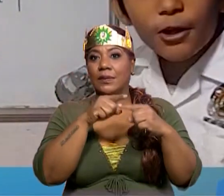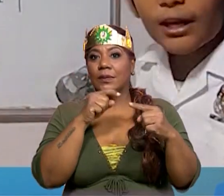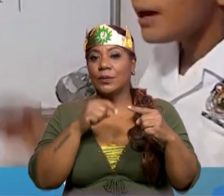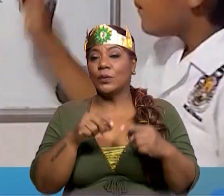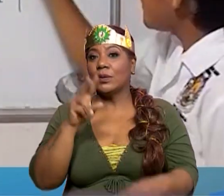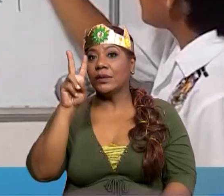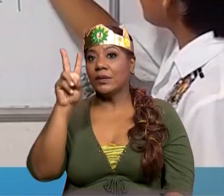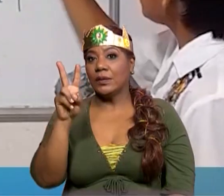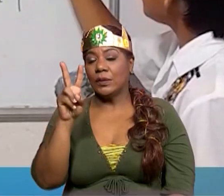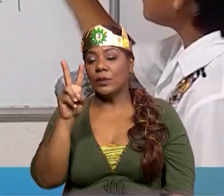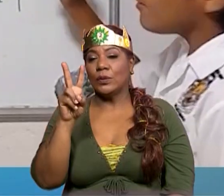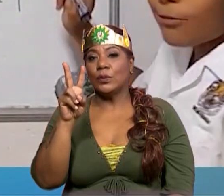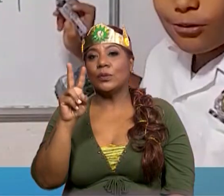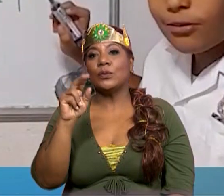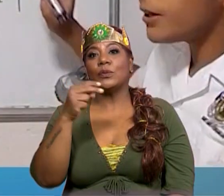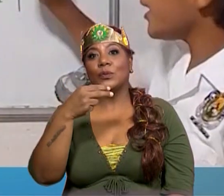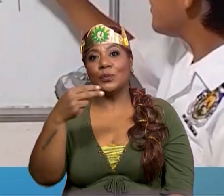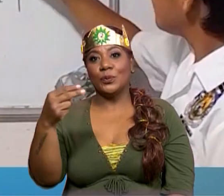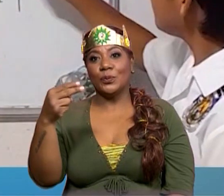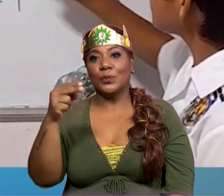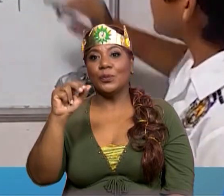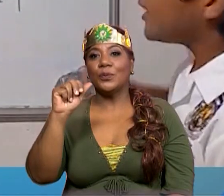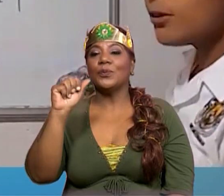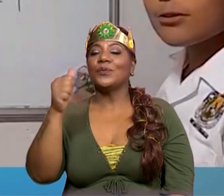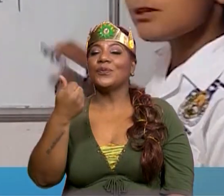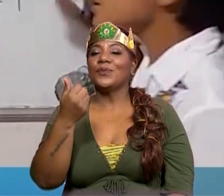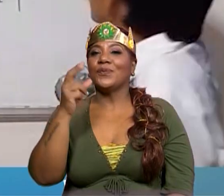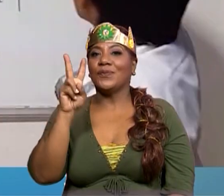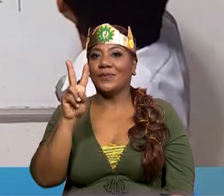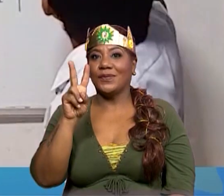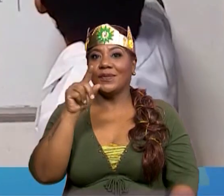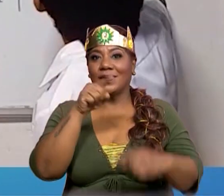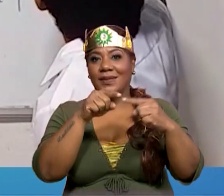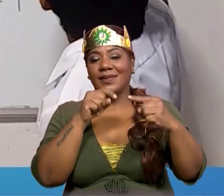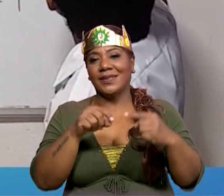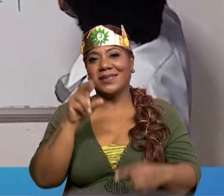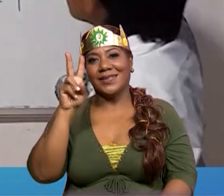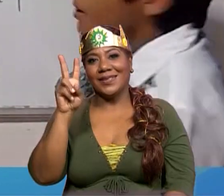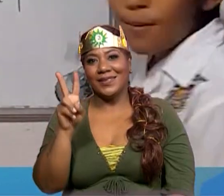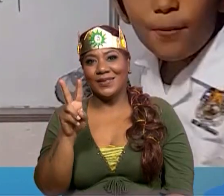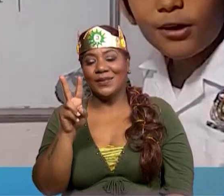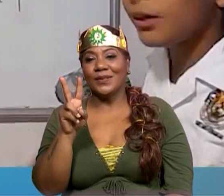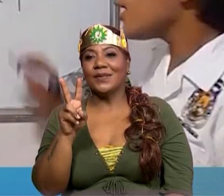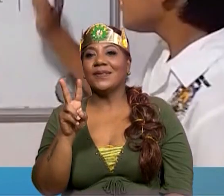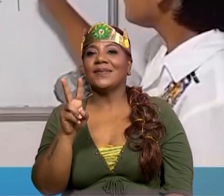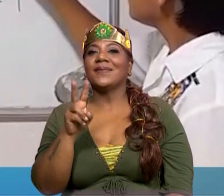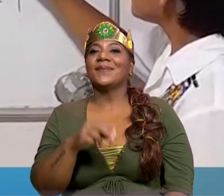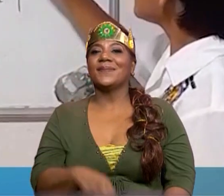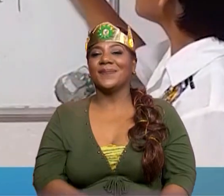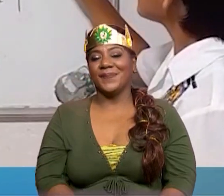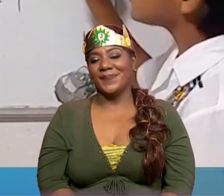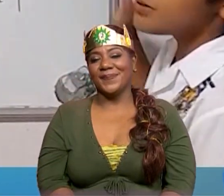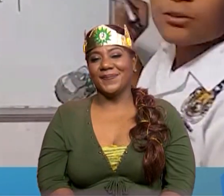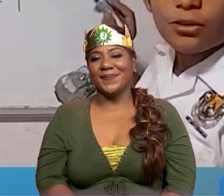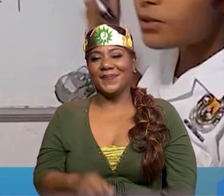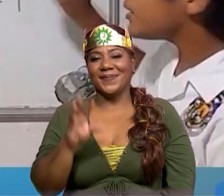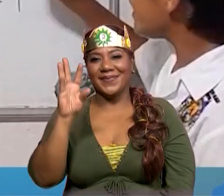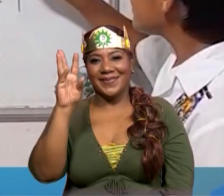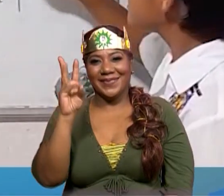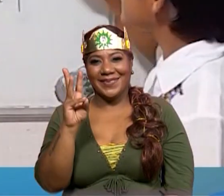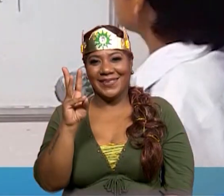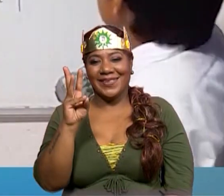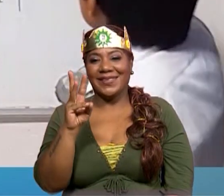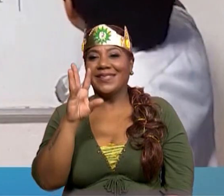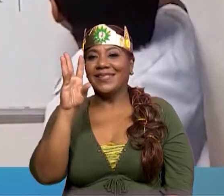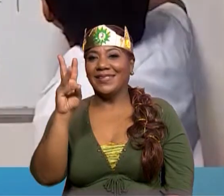2 porque 24 entre 2 nos da 12. Entonces seguimos con el 2 porque 12 entre 2 nos